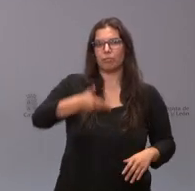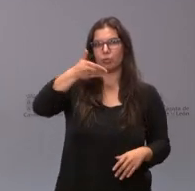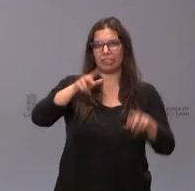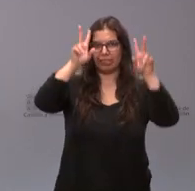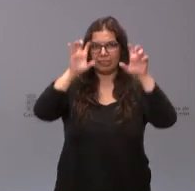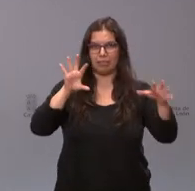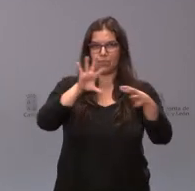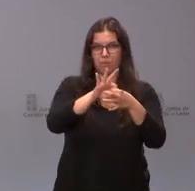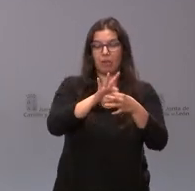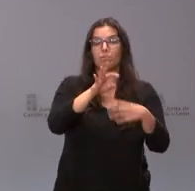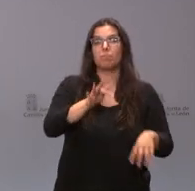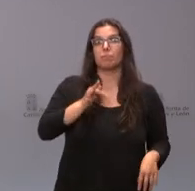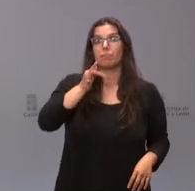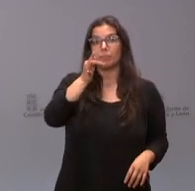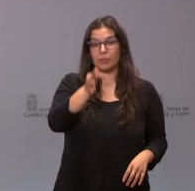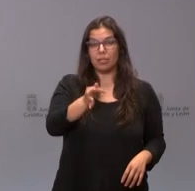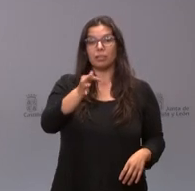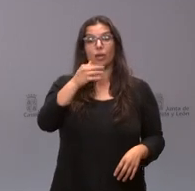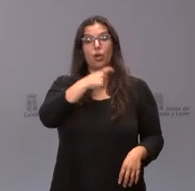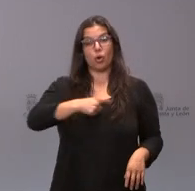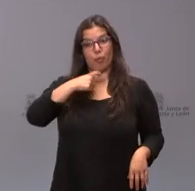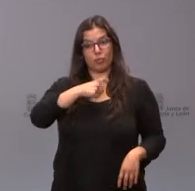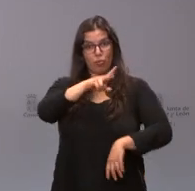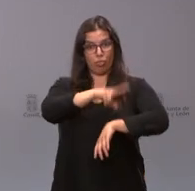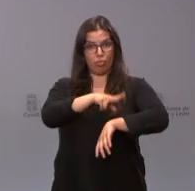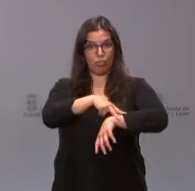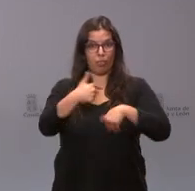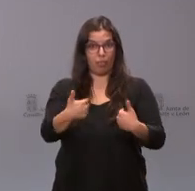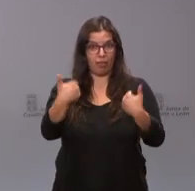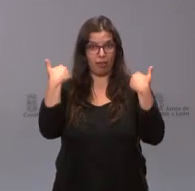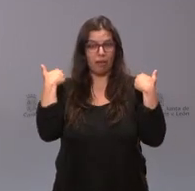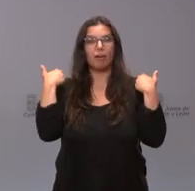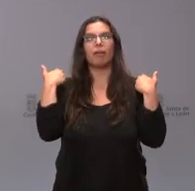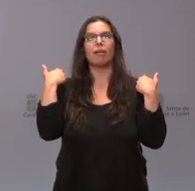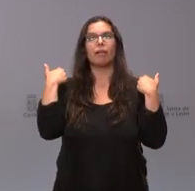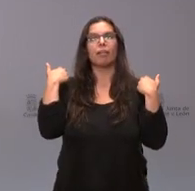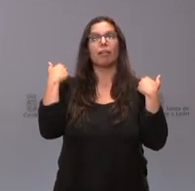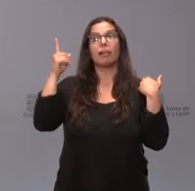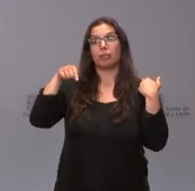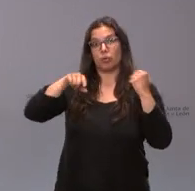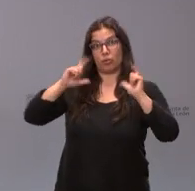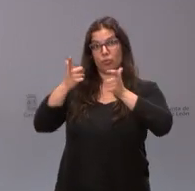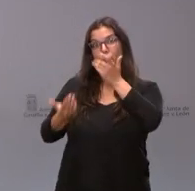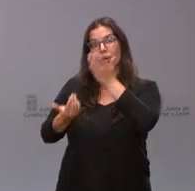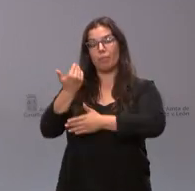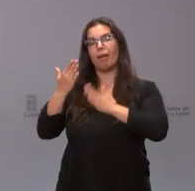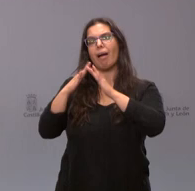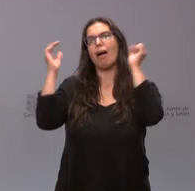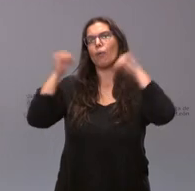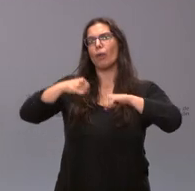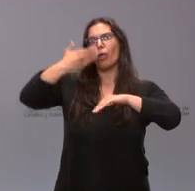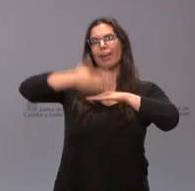Y a eso se une que en la comisión delegada que hemos tenido también esta mañana mañana, pues hemos acordado los límites